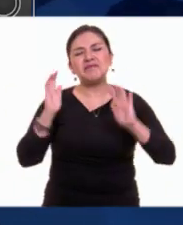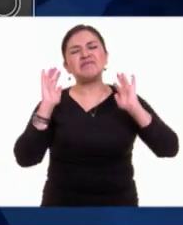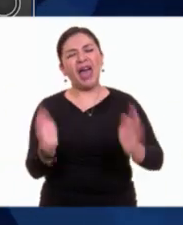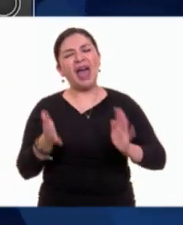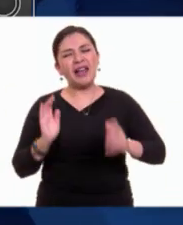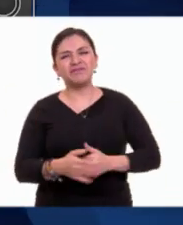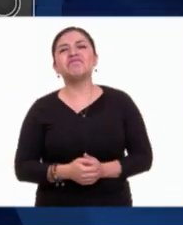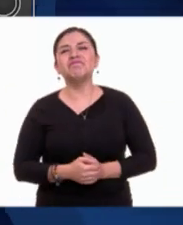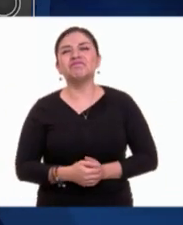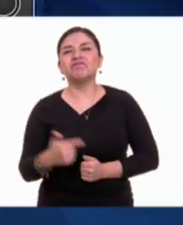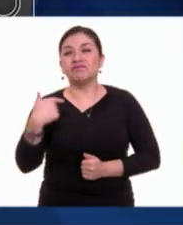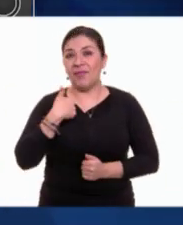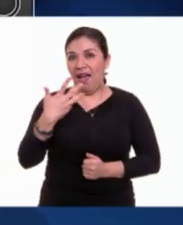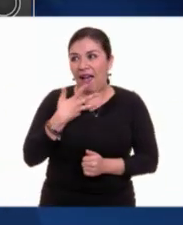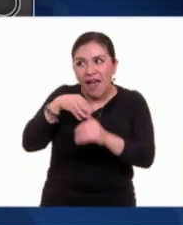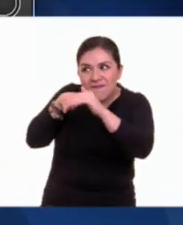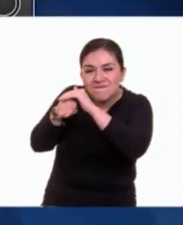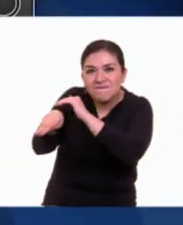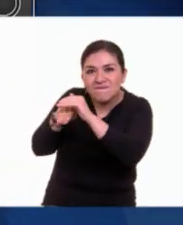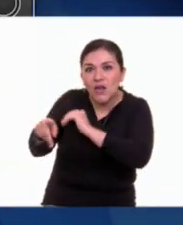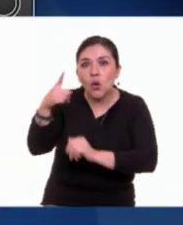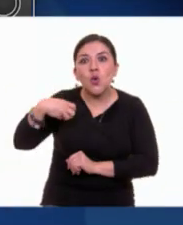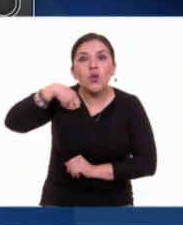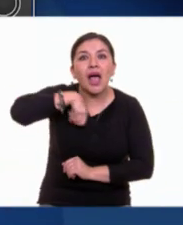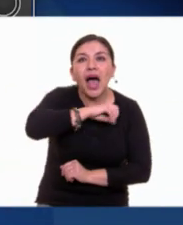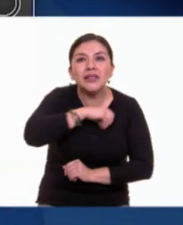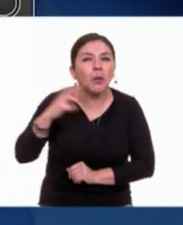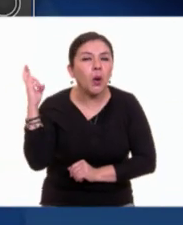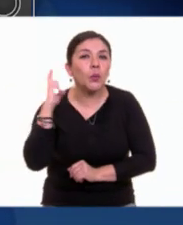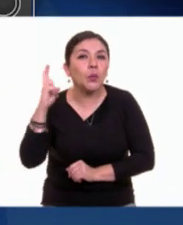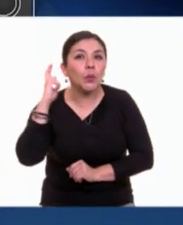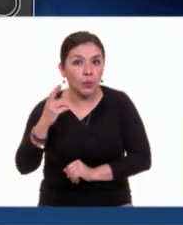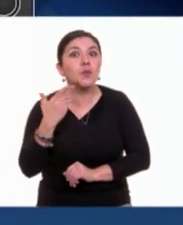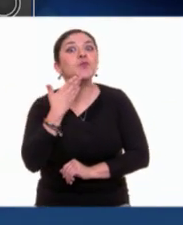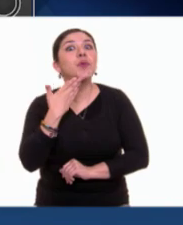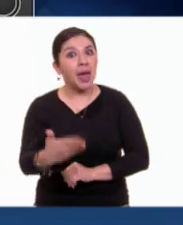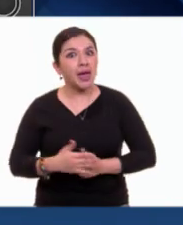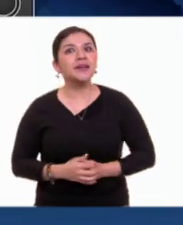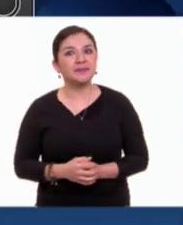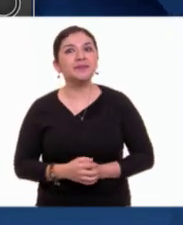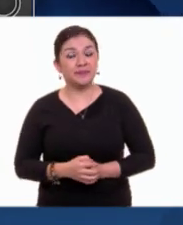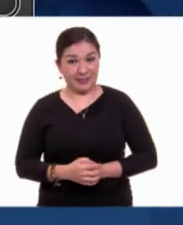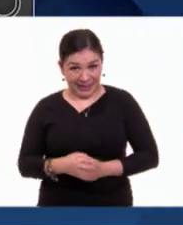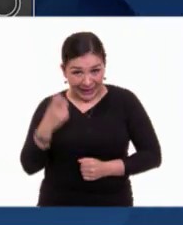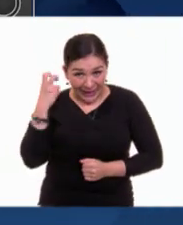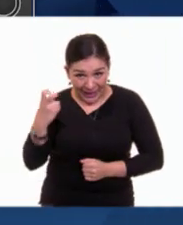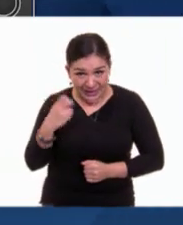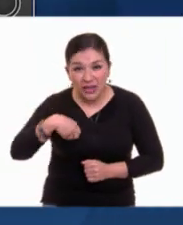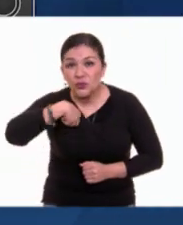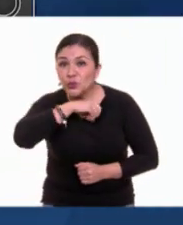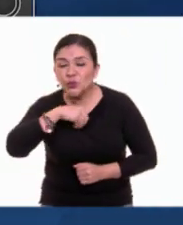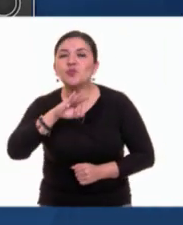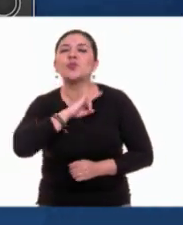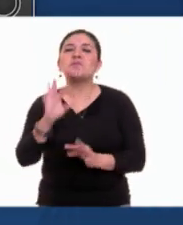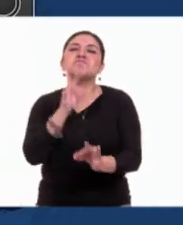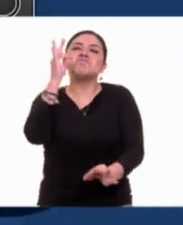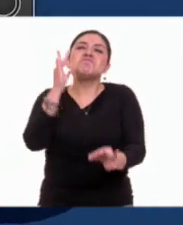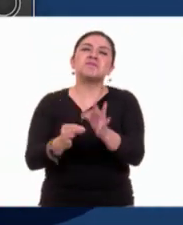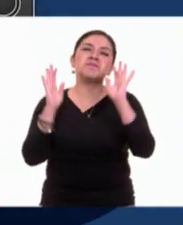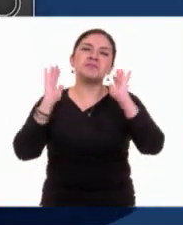Tengo en mi agujero un cascabel que suena muy bien. Ese es el remedio.